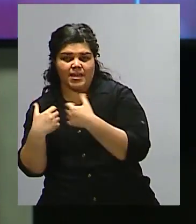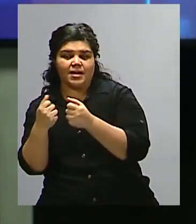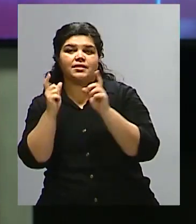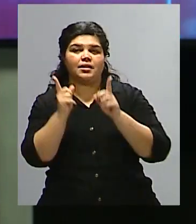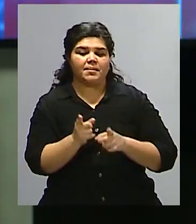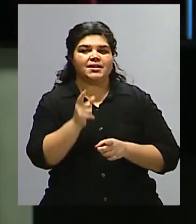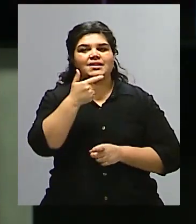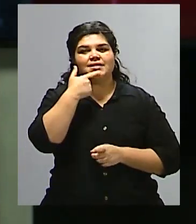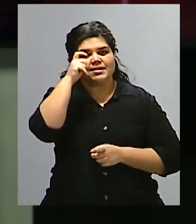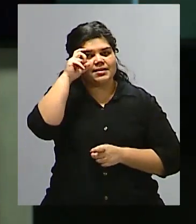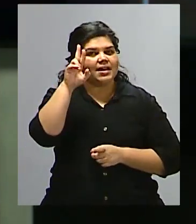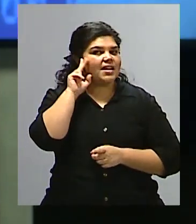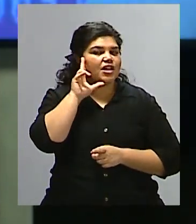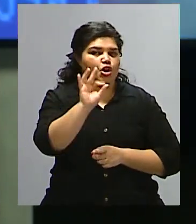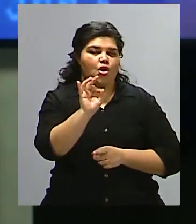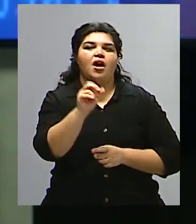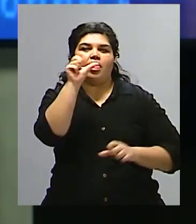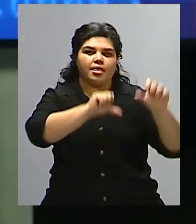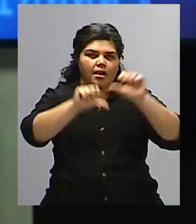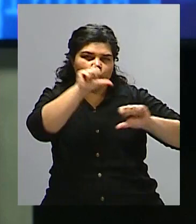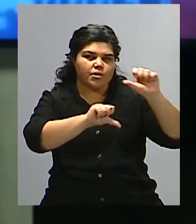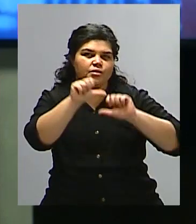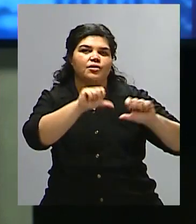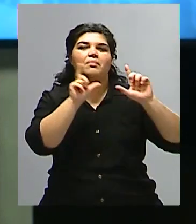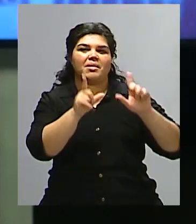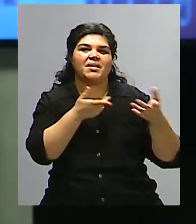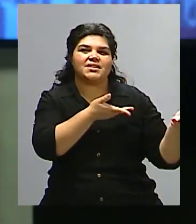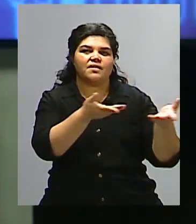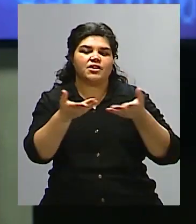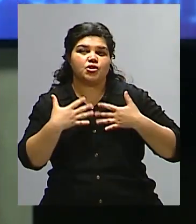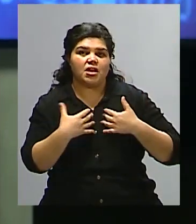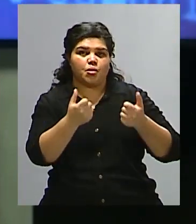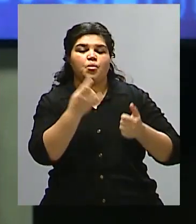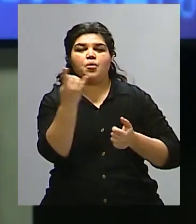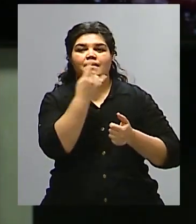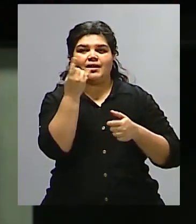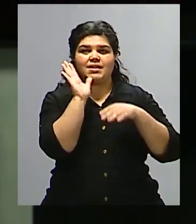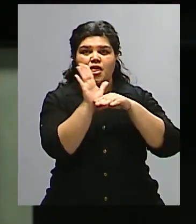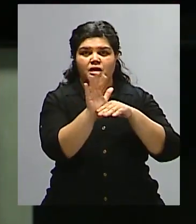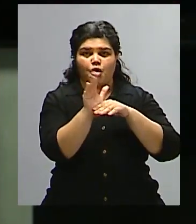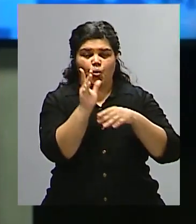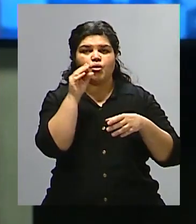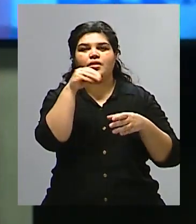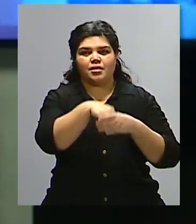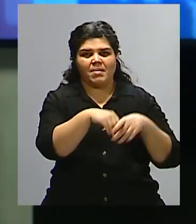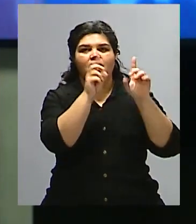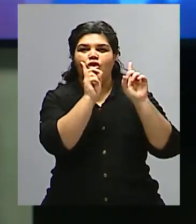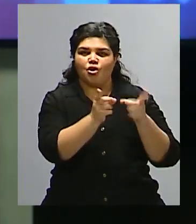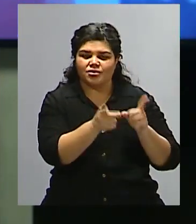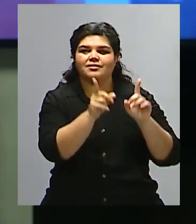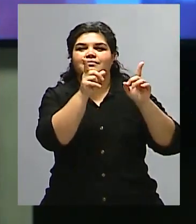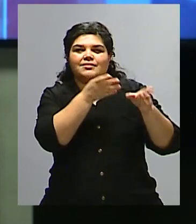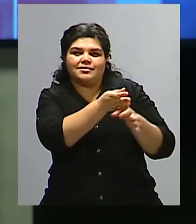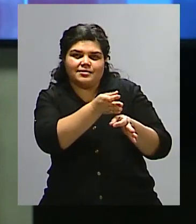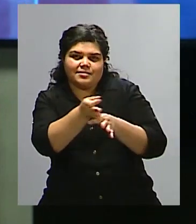del Laboratorio en Gestión de Servicios de Salud de la Facultad de Ciencias Económicas de la Universidad Nacional de Cuyo, docente e investigador. Bueno,